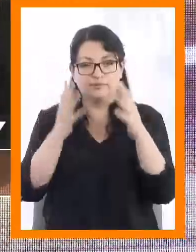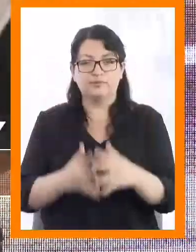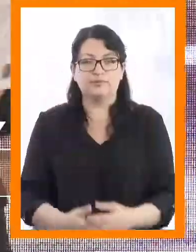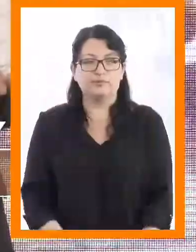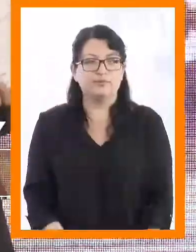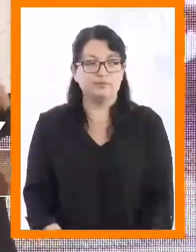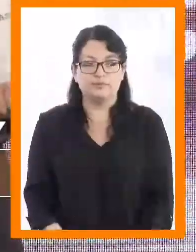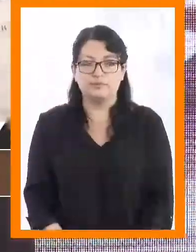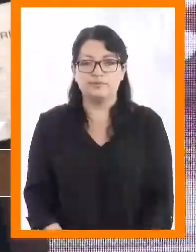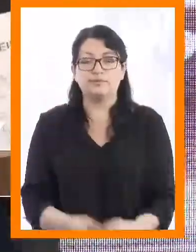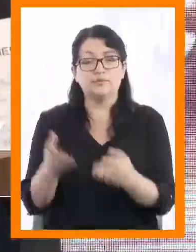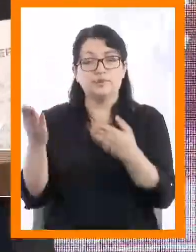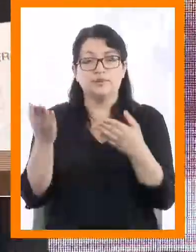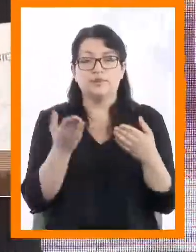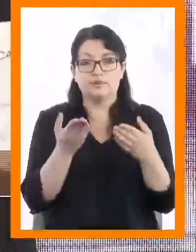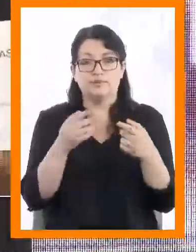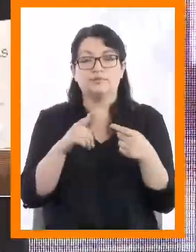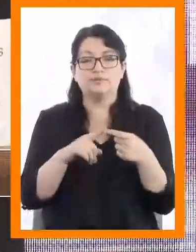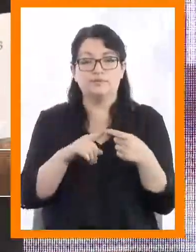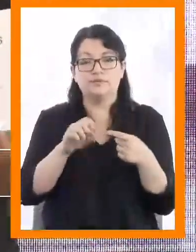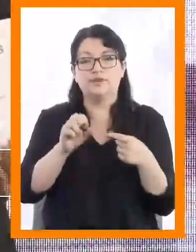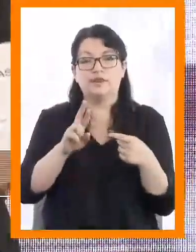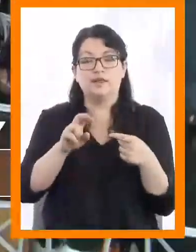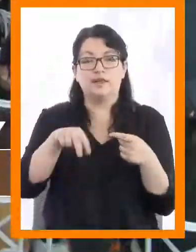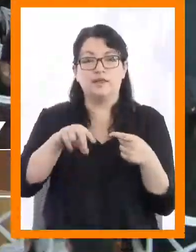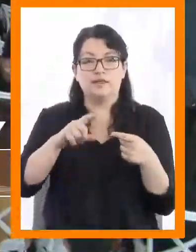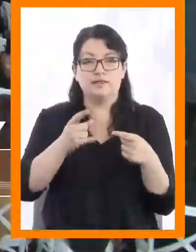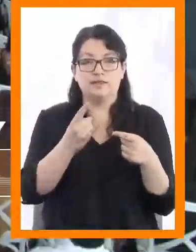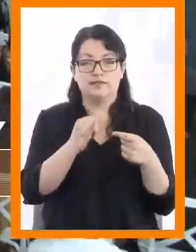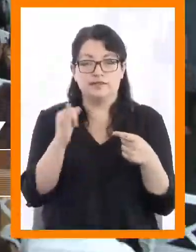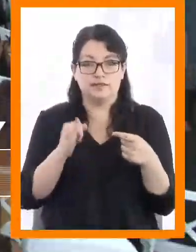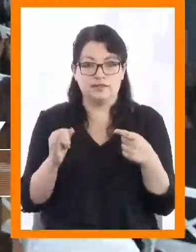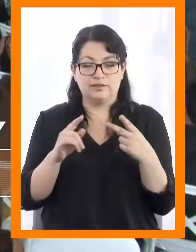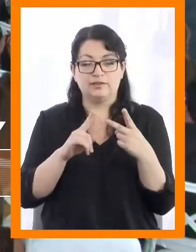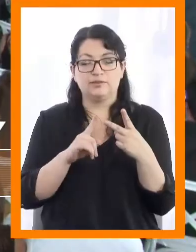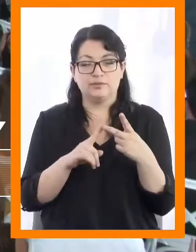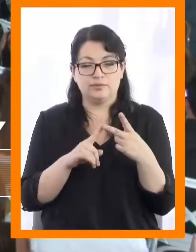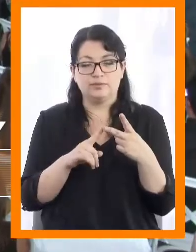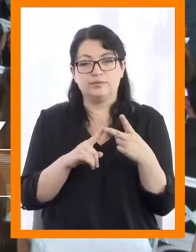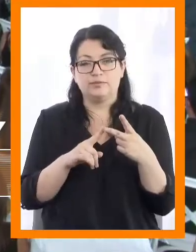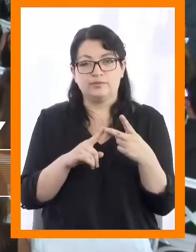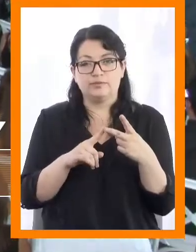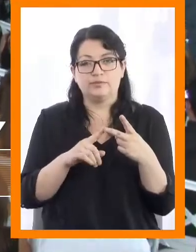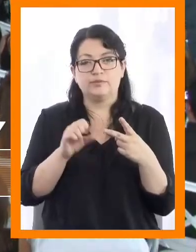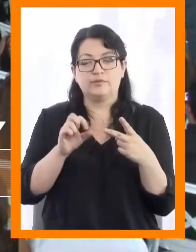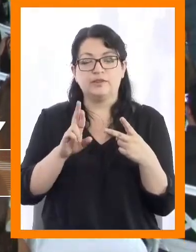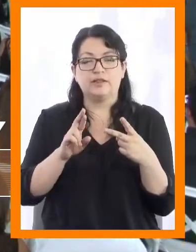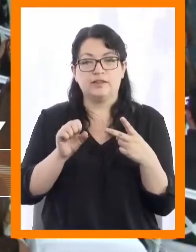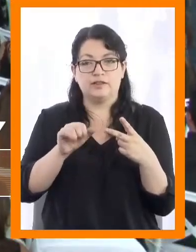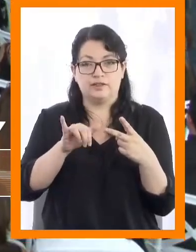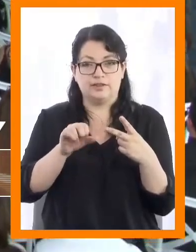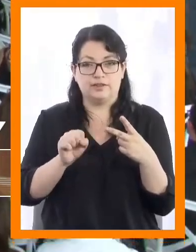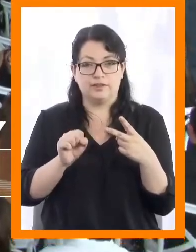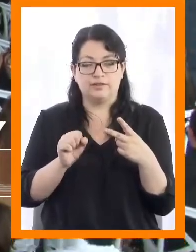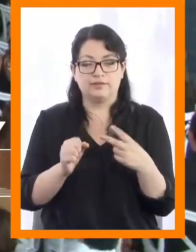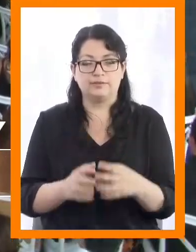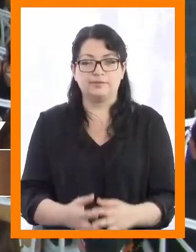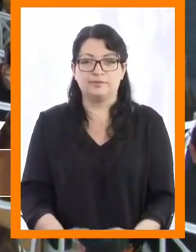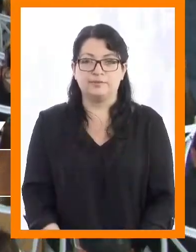Joan Andrés Gustavo Aránguiz Montoya. Diego Alonso Araya Echeverría.